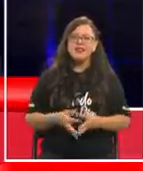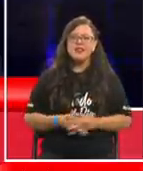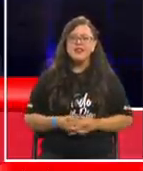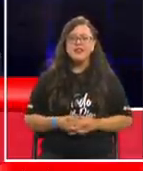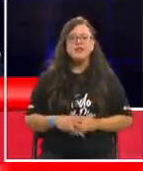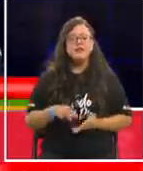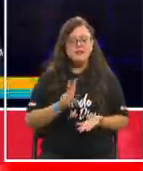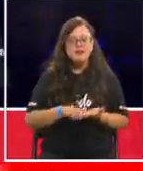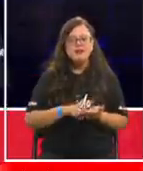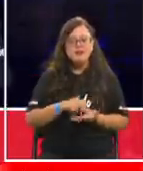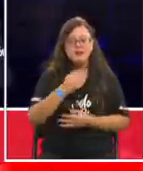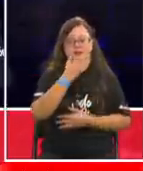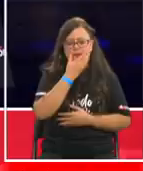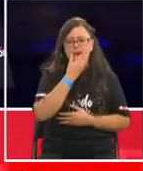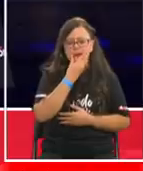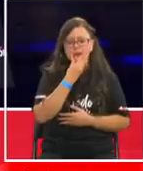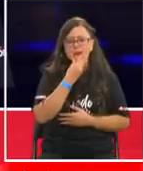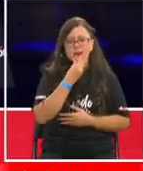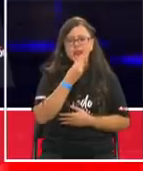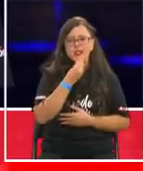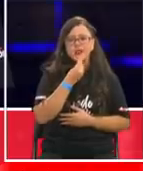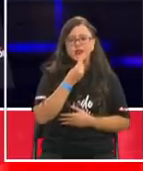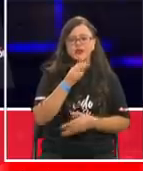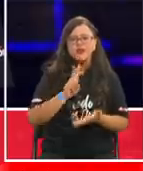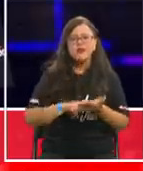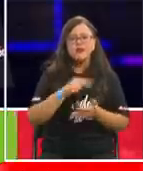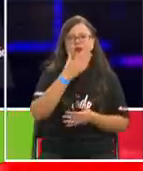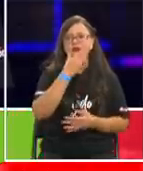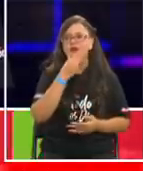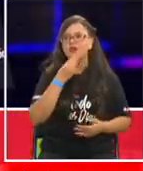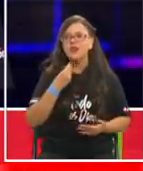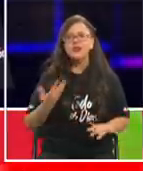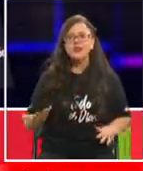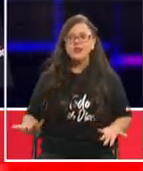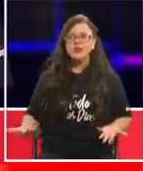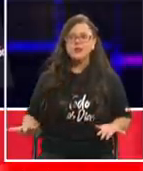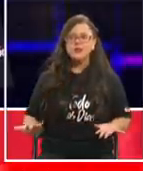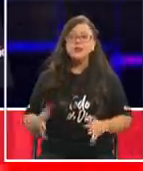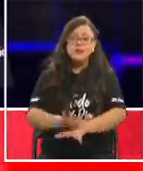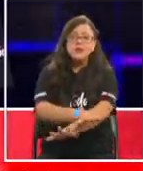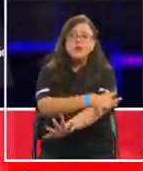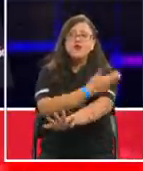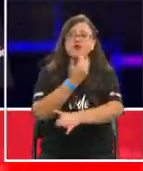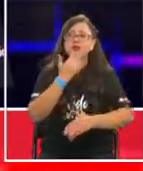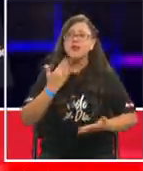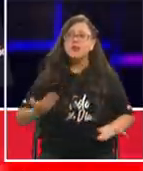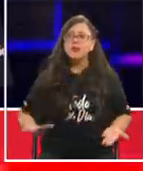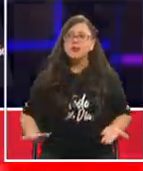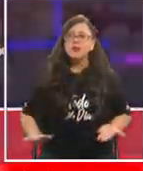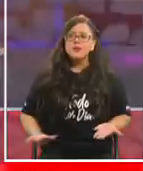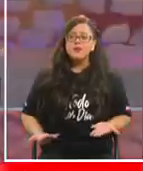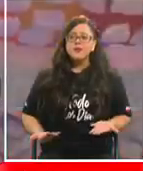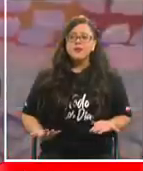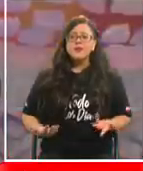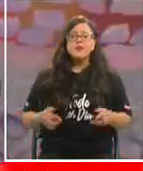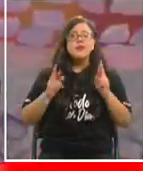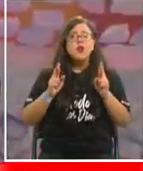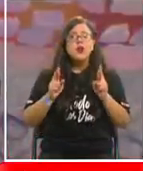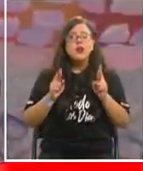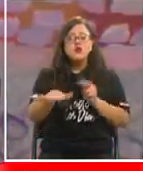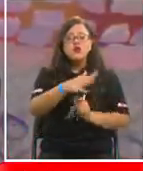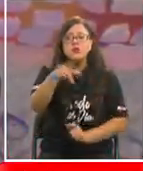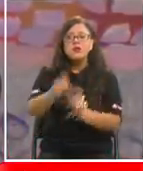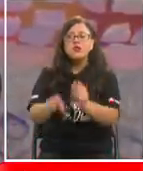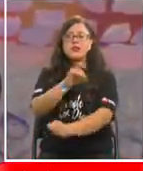Muy bonito muy muy bonito muy bonito muy emocionante y yo espero que todos los